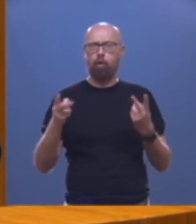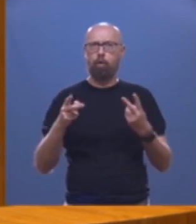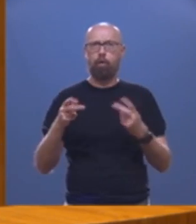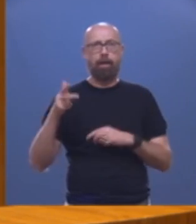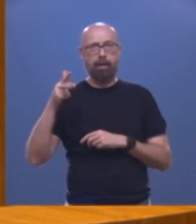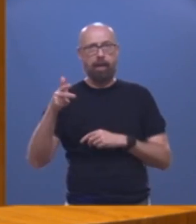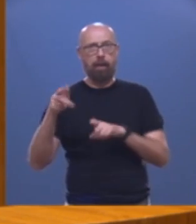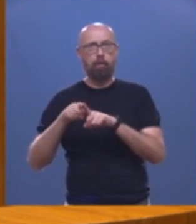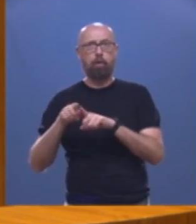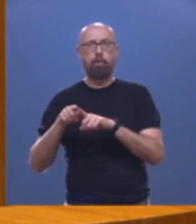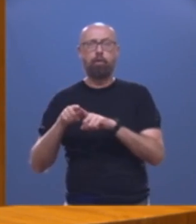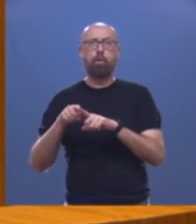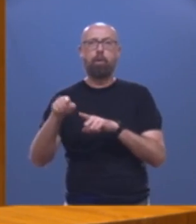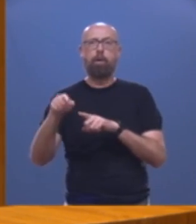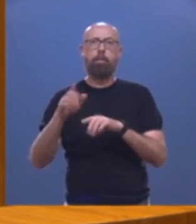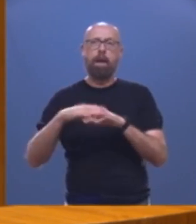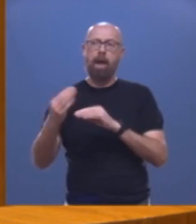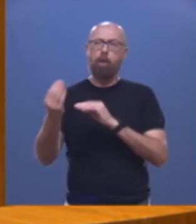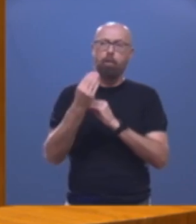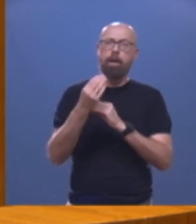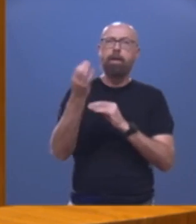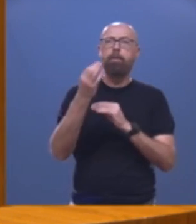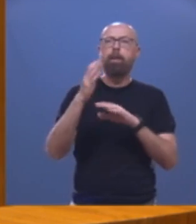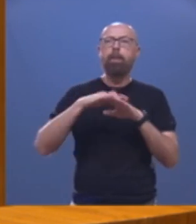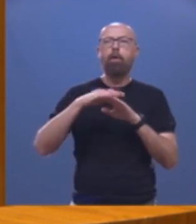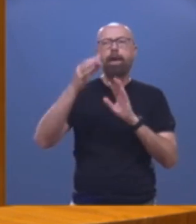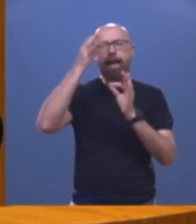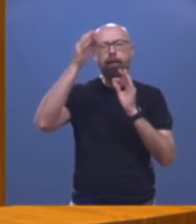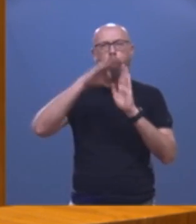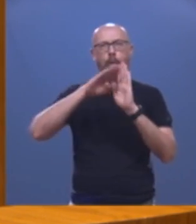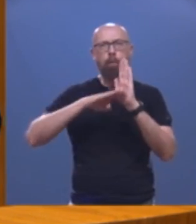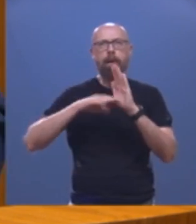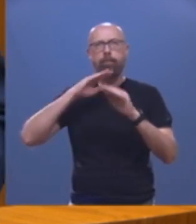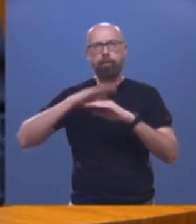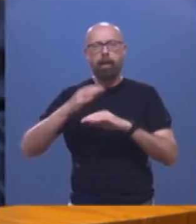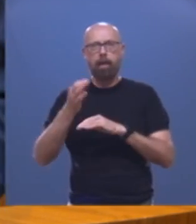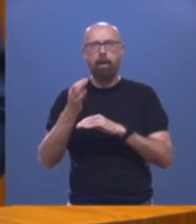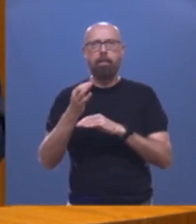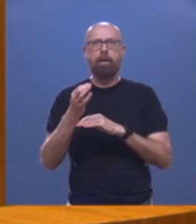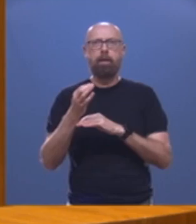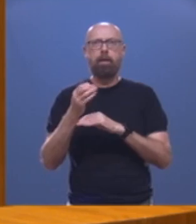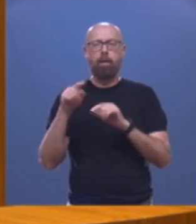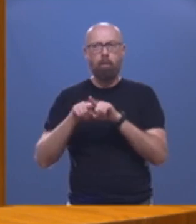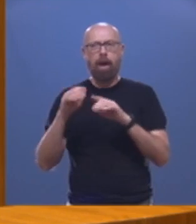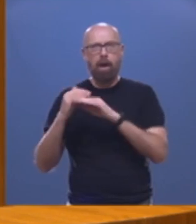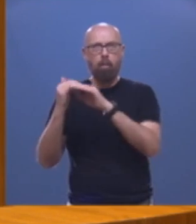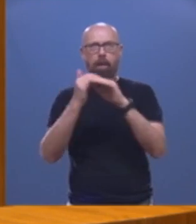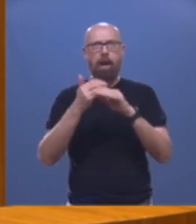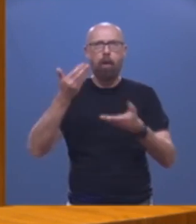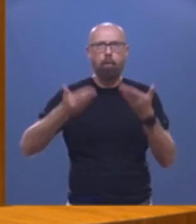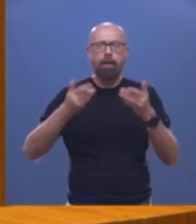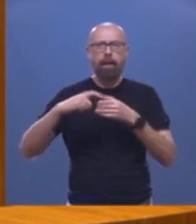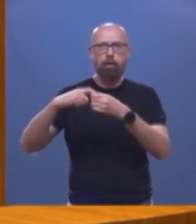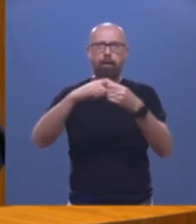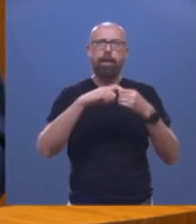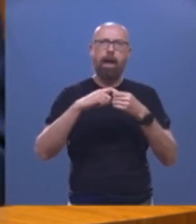en forma de ayudas tiene la condición de cumplir una serie de requisitos integrados en los principios de equidad, justicia, solidaridad,